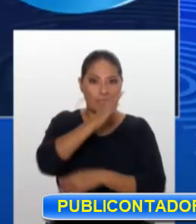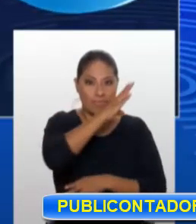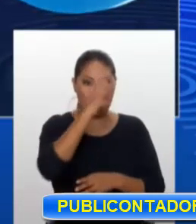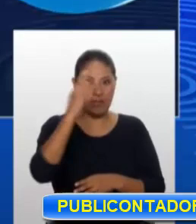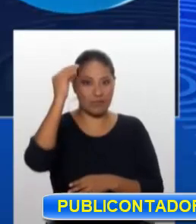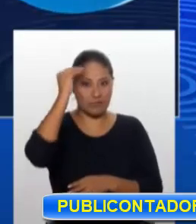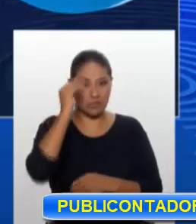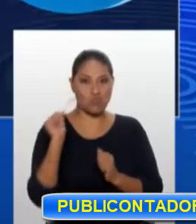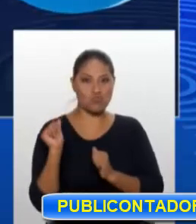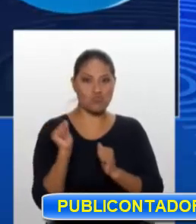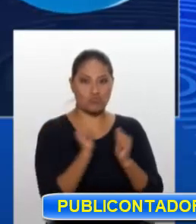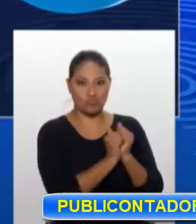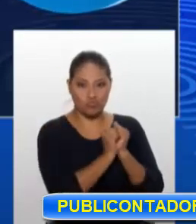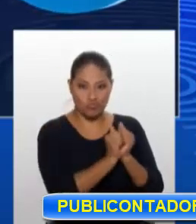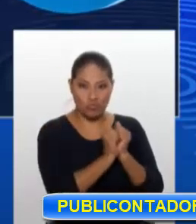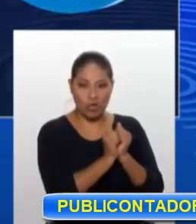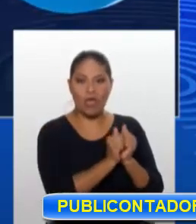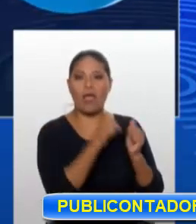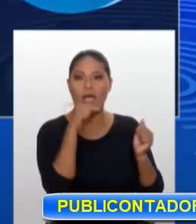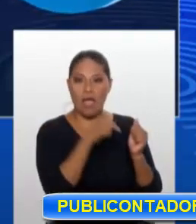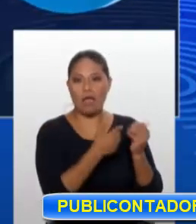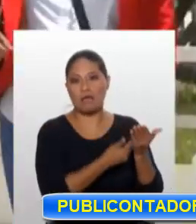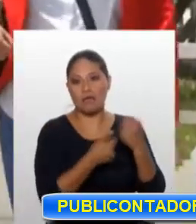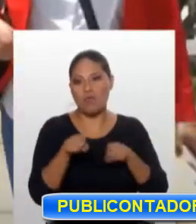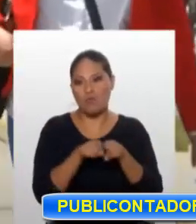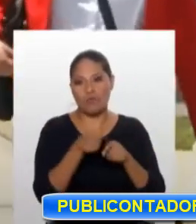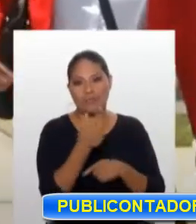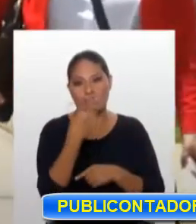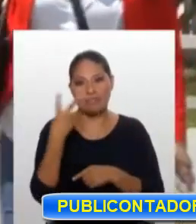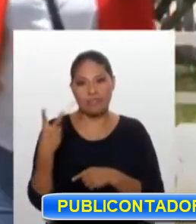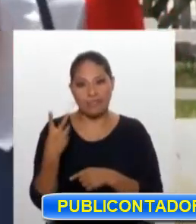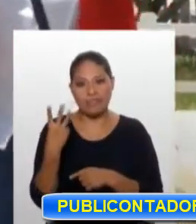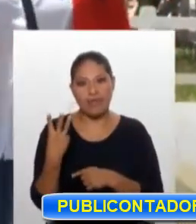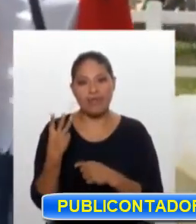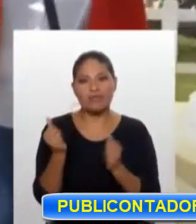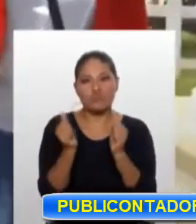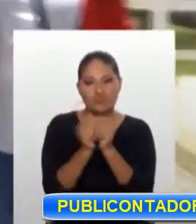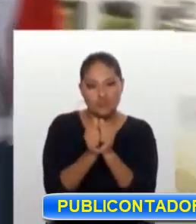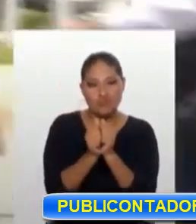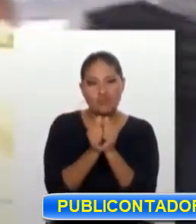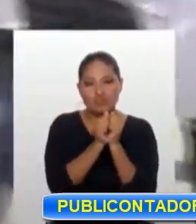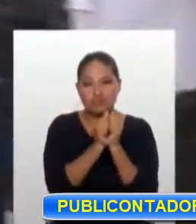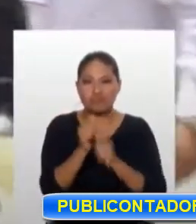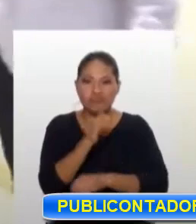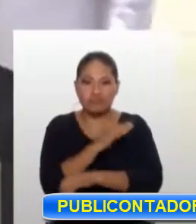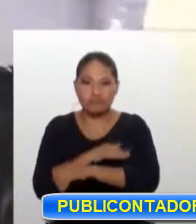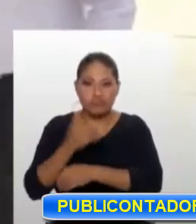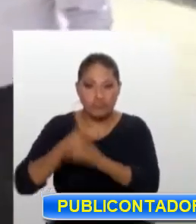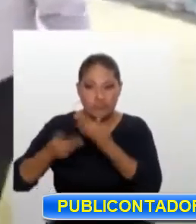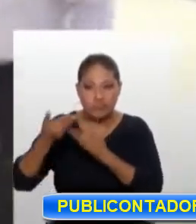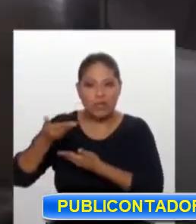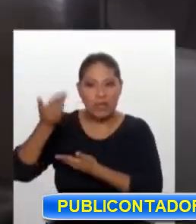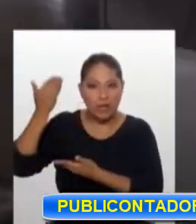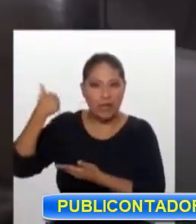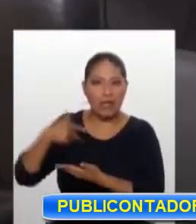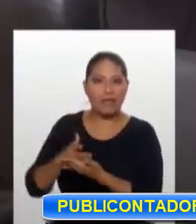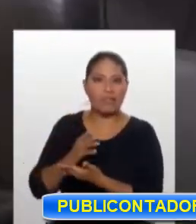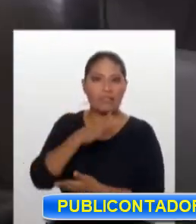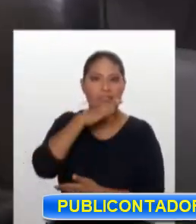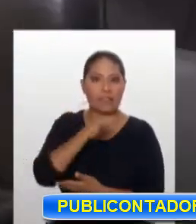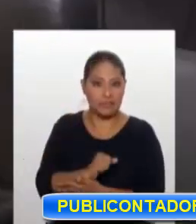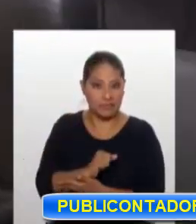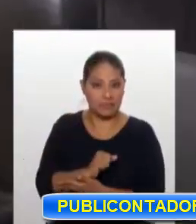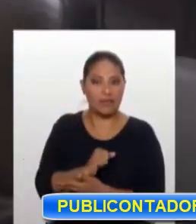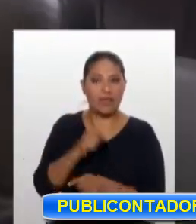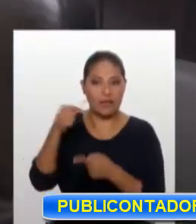se complica. Desde la segunda Fiscalía Suprema Transitoria, especializada en delitos cometidos por funcionarios públicos,